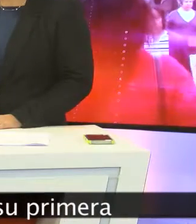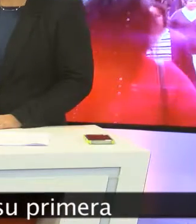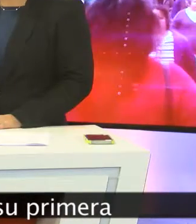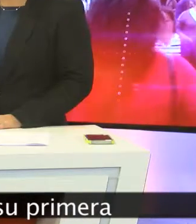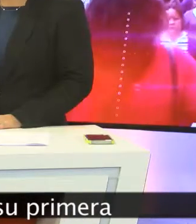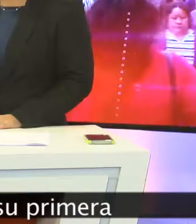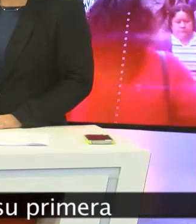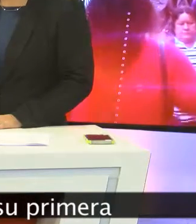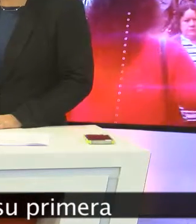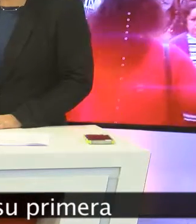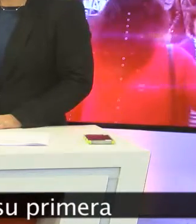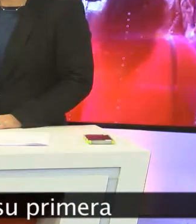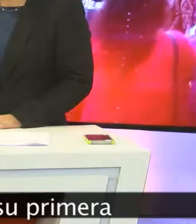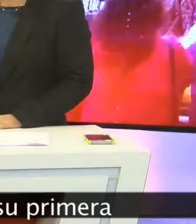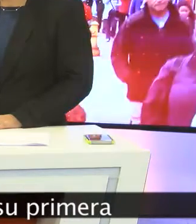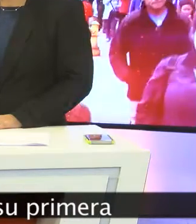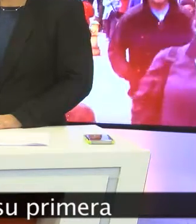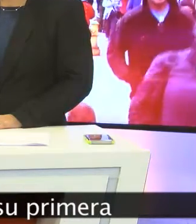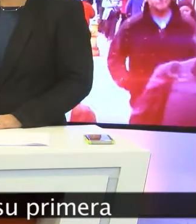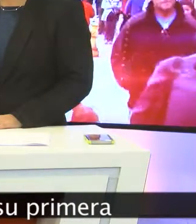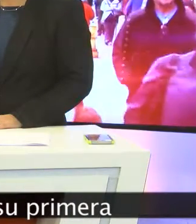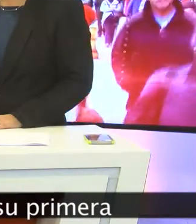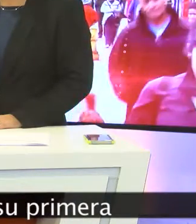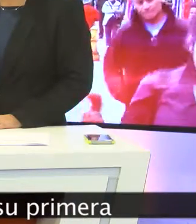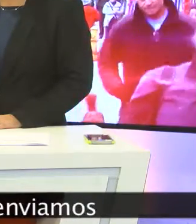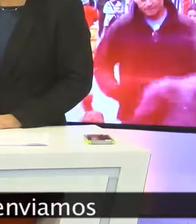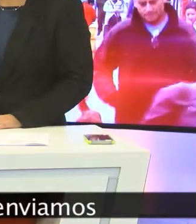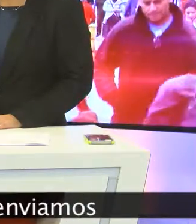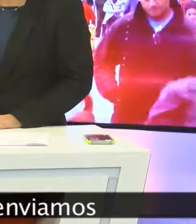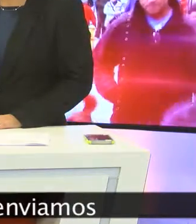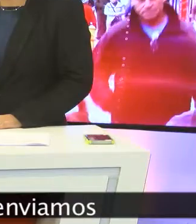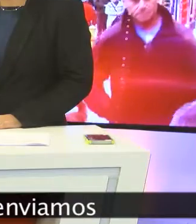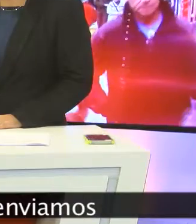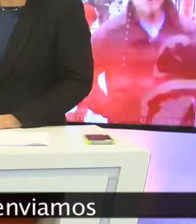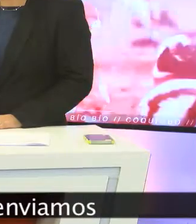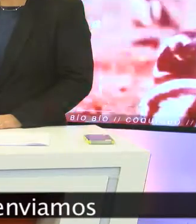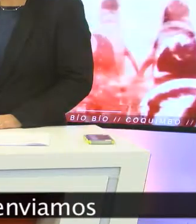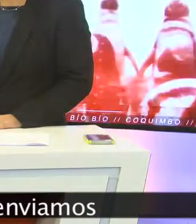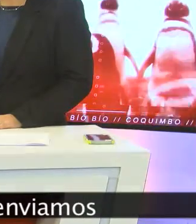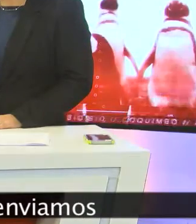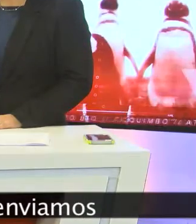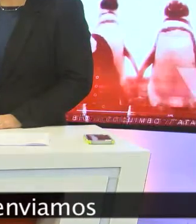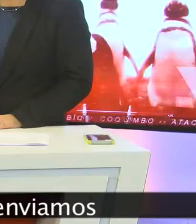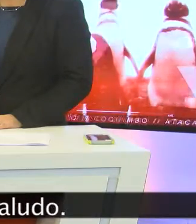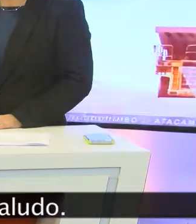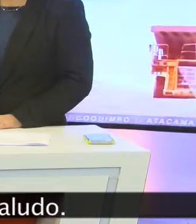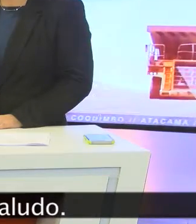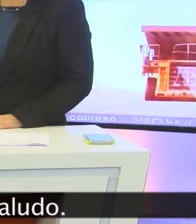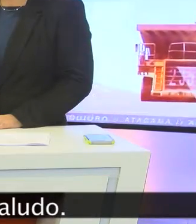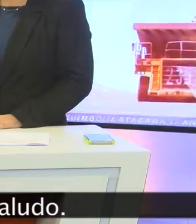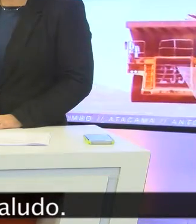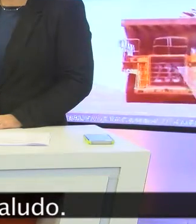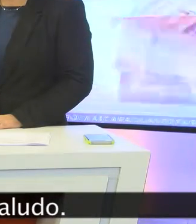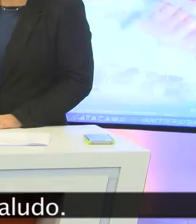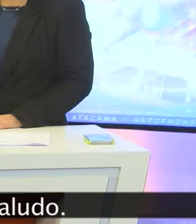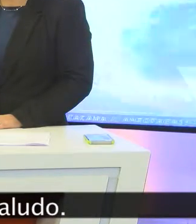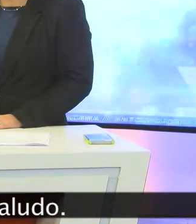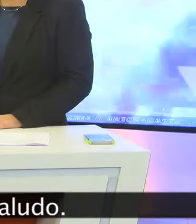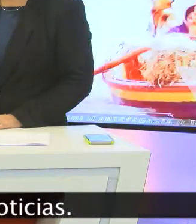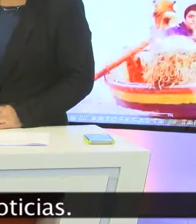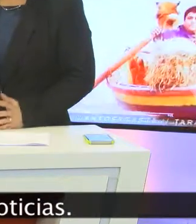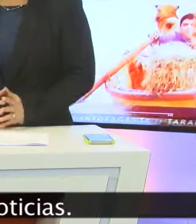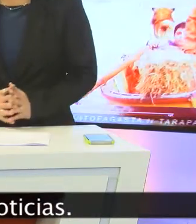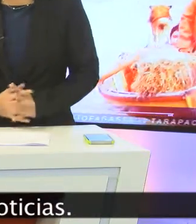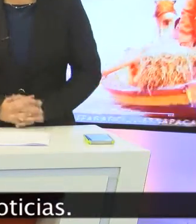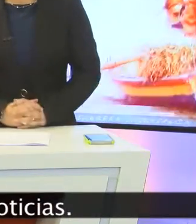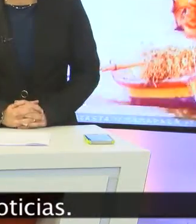Ellos, el próximo 27, tendrán su primera cuenta pública. Así que les enviamos todo nuestro cariñoso saludo.